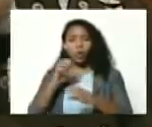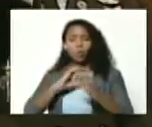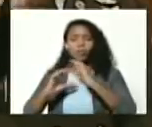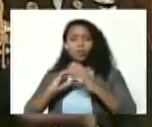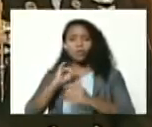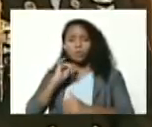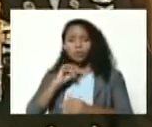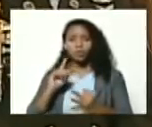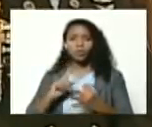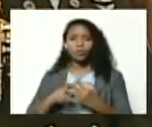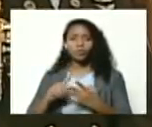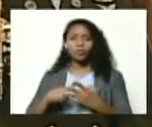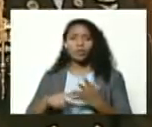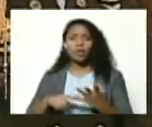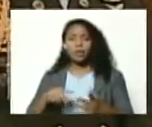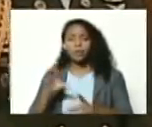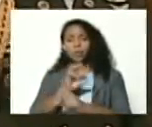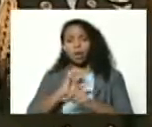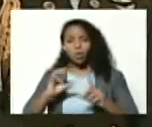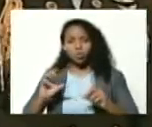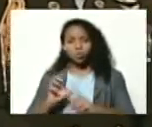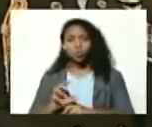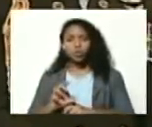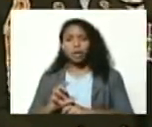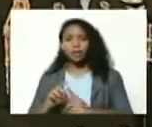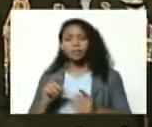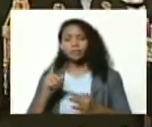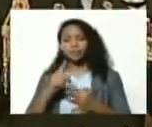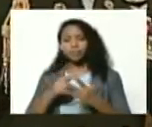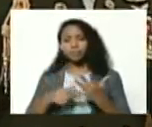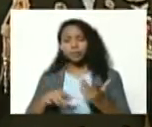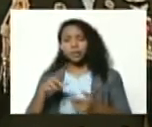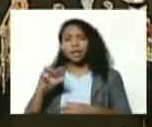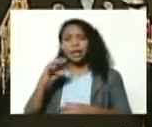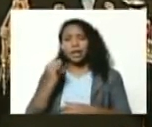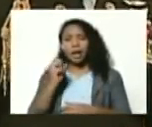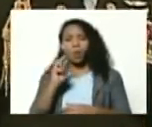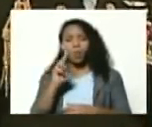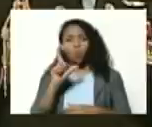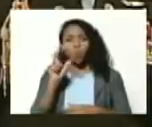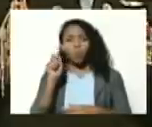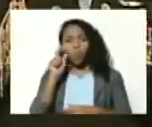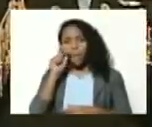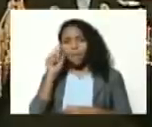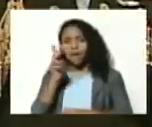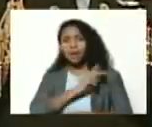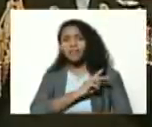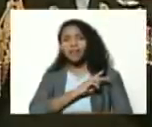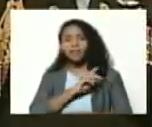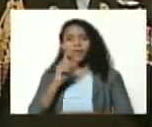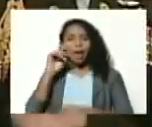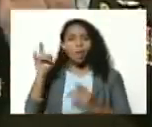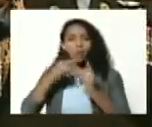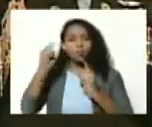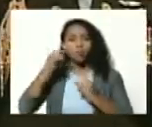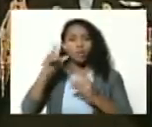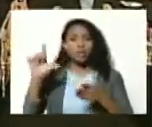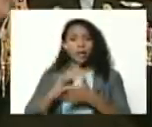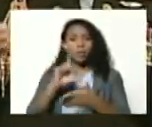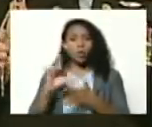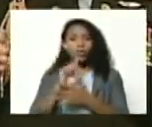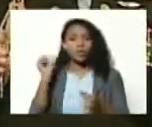y información del ministerio del poder popular para la cultura Raúl Casal como viceministro jefe de la plataforma del libro a los